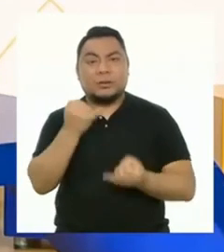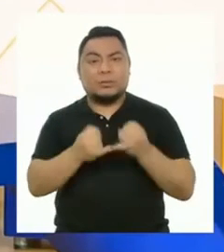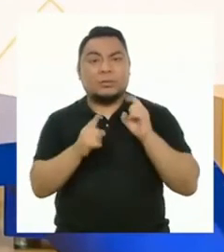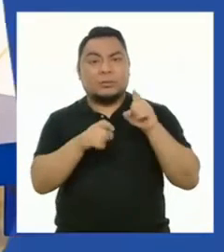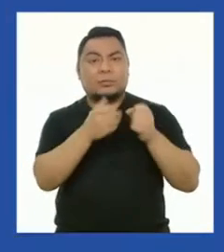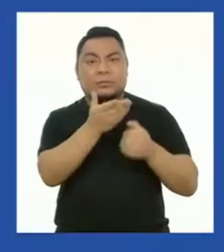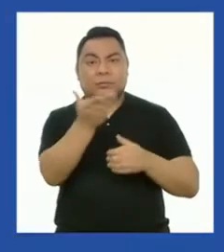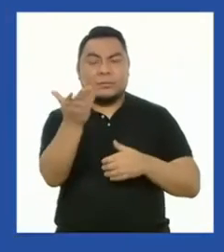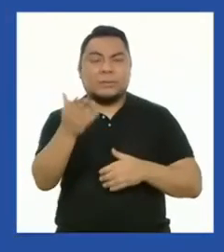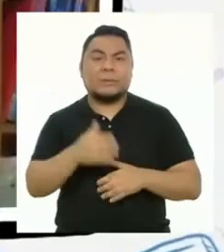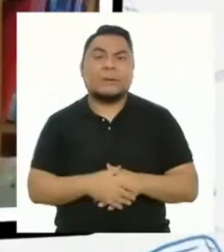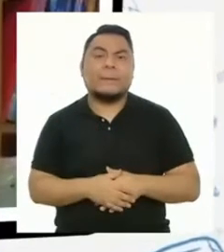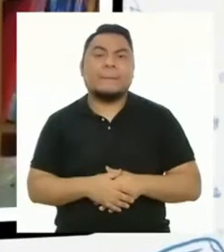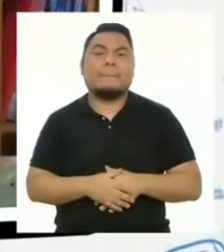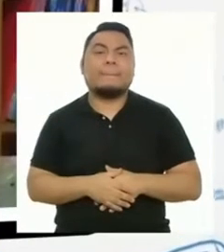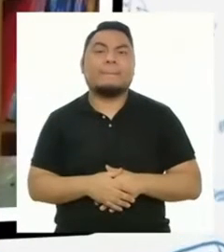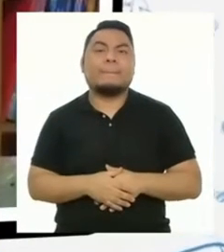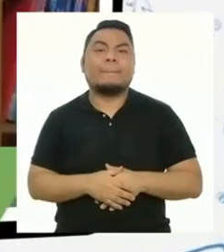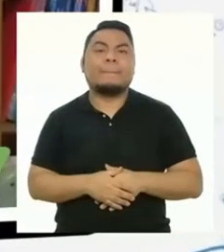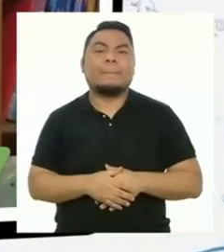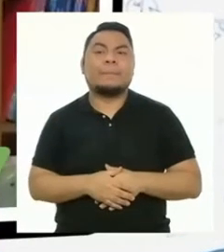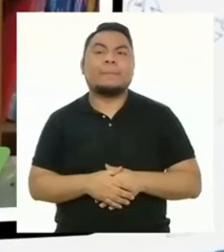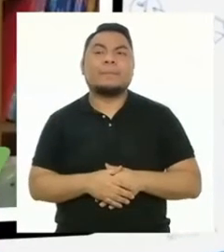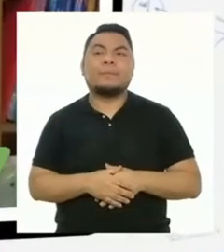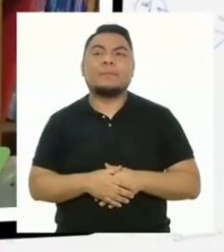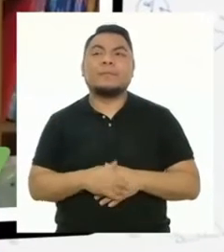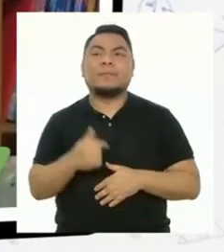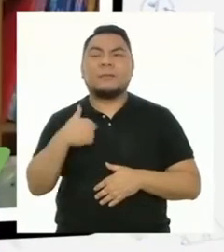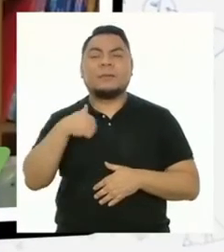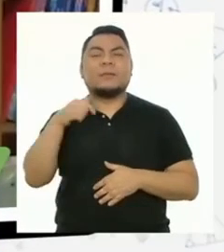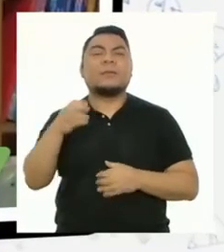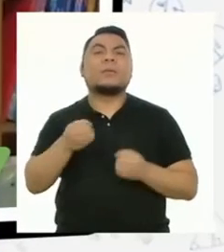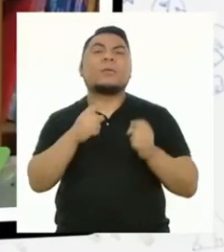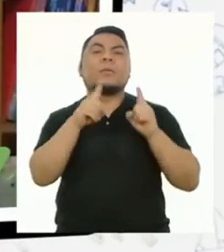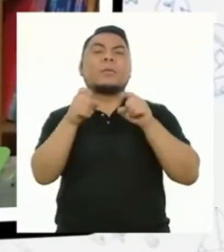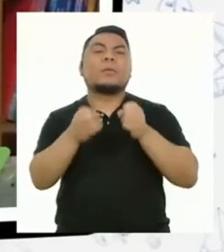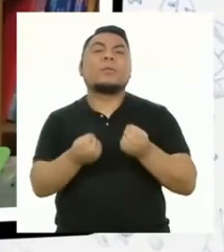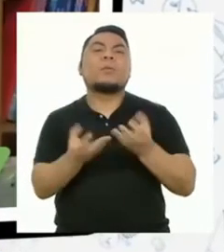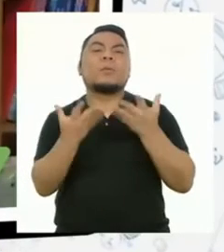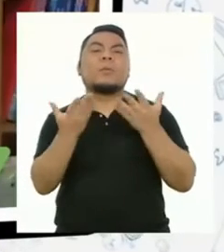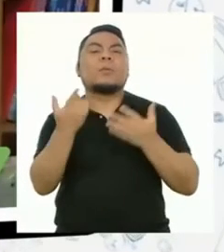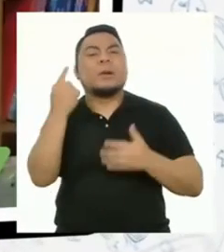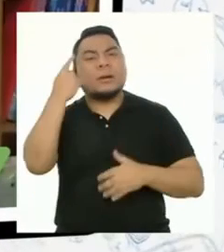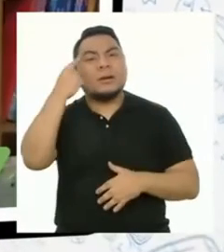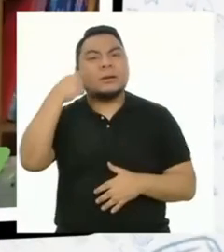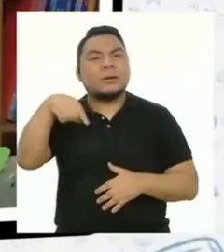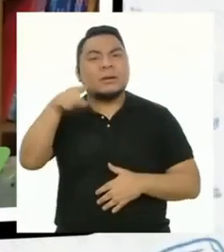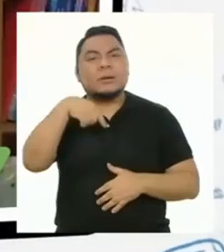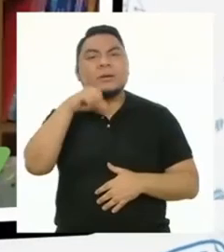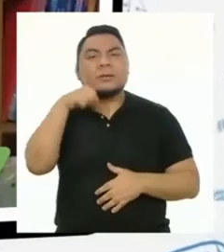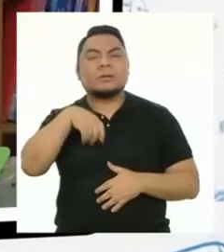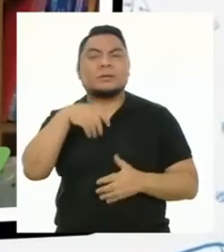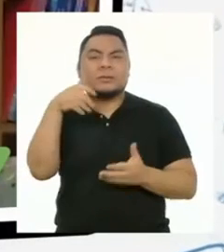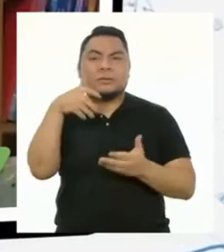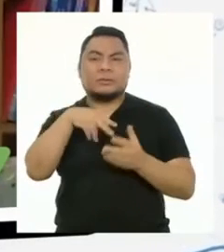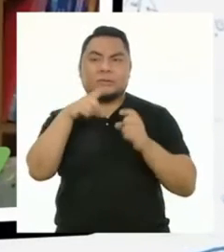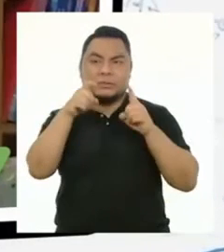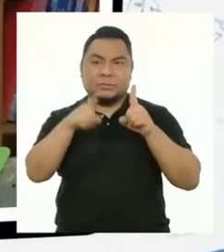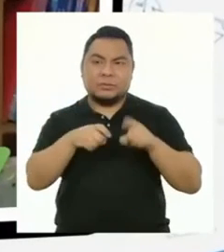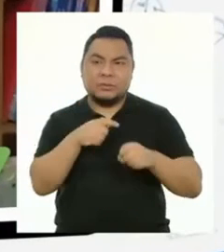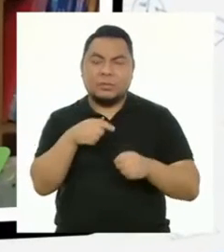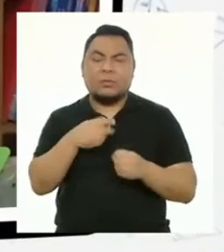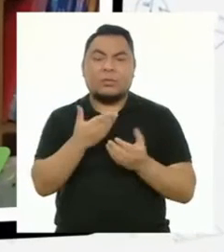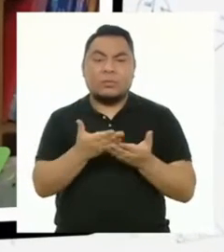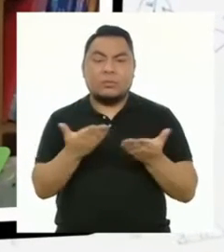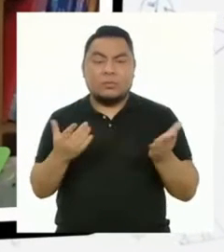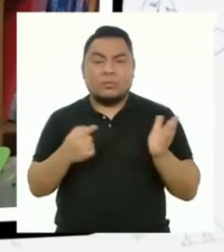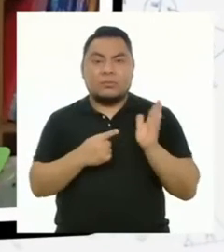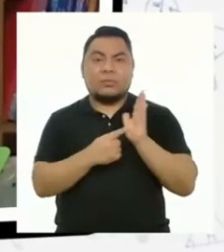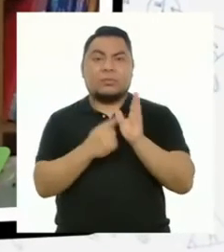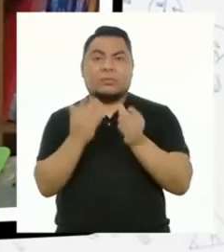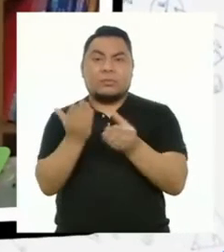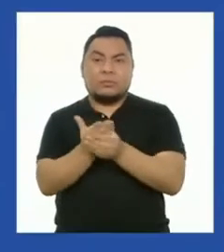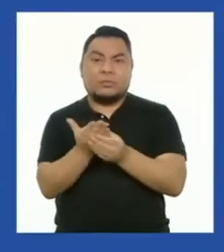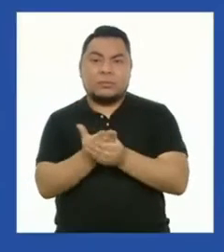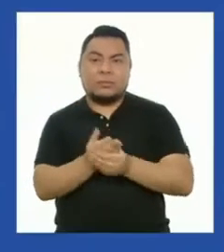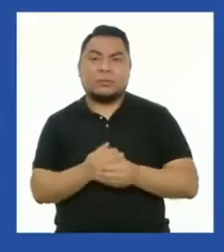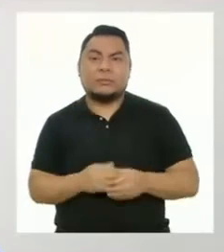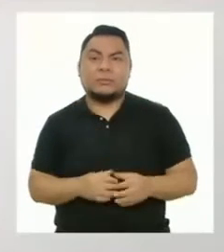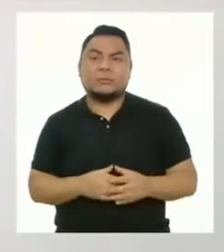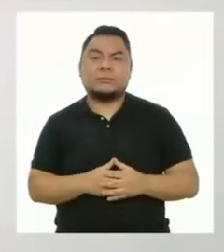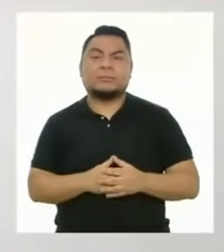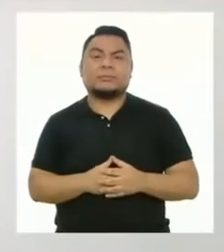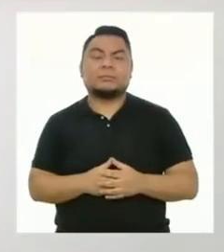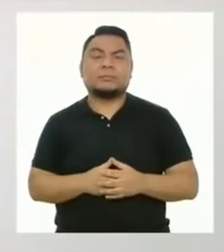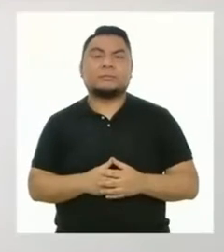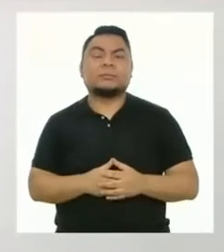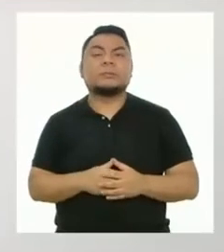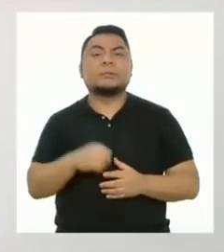la última pregunta. Profesor, ¿a cada cuánto tiempo tenemos que realizar la autoevaluación de nuestros productos en nuestro portafolio?